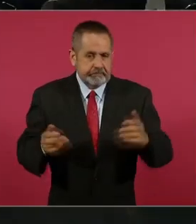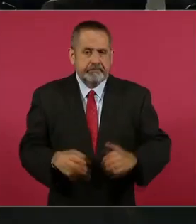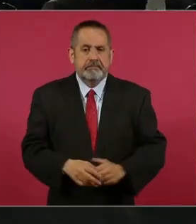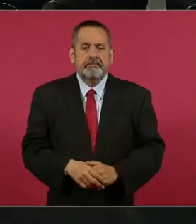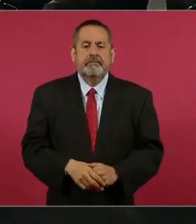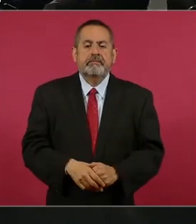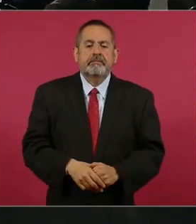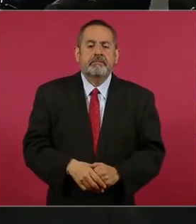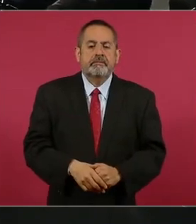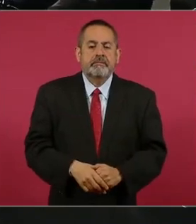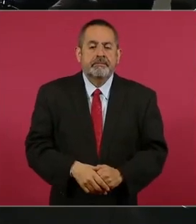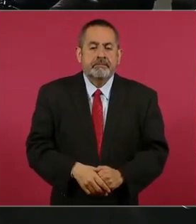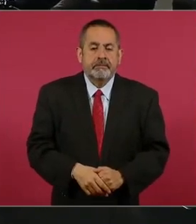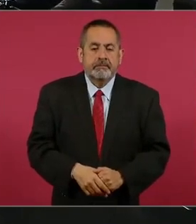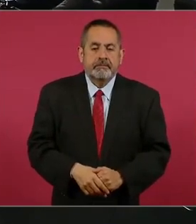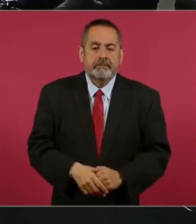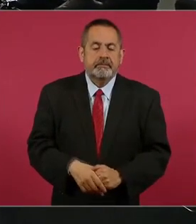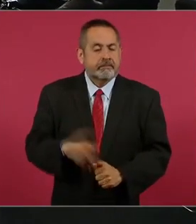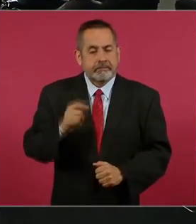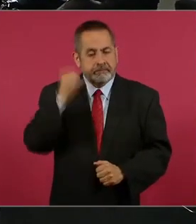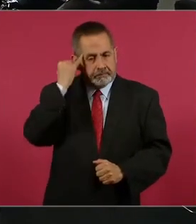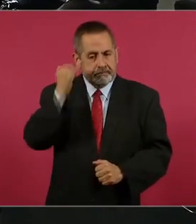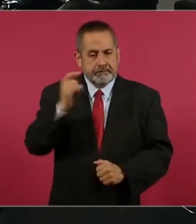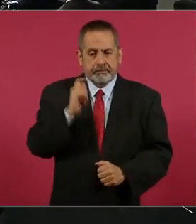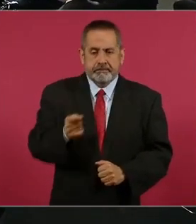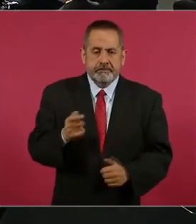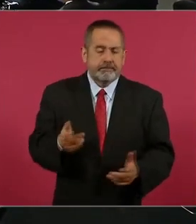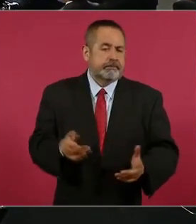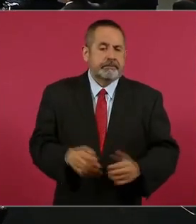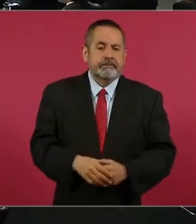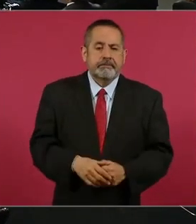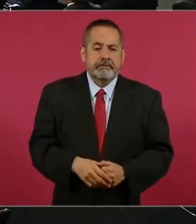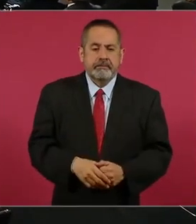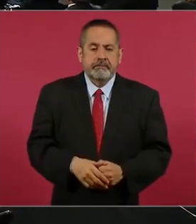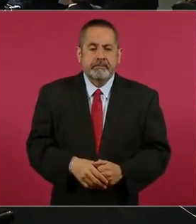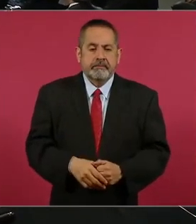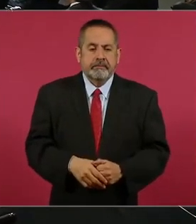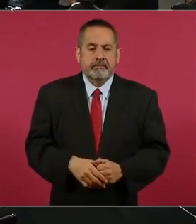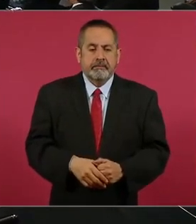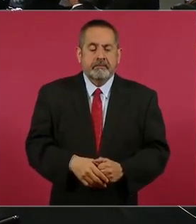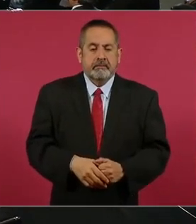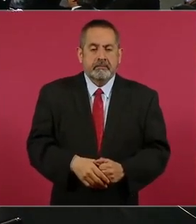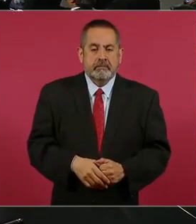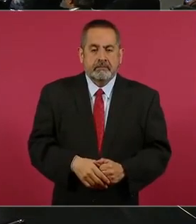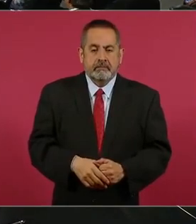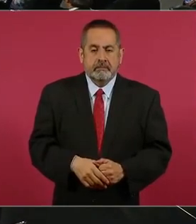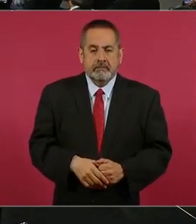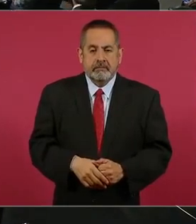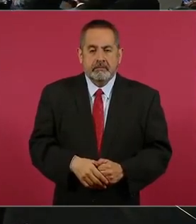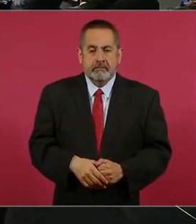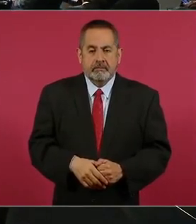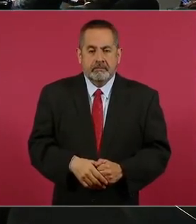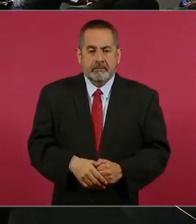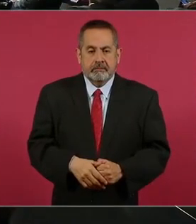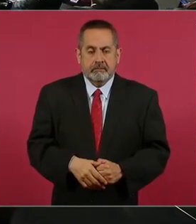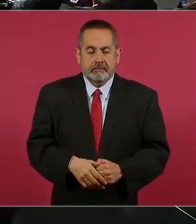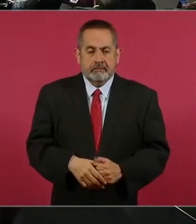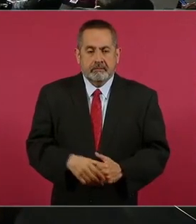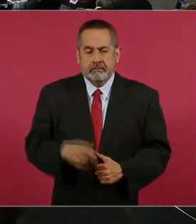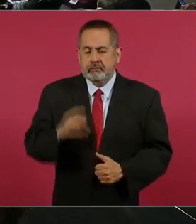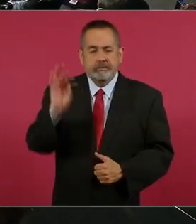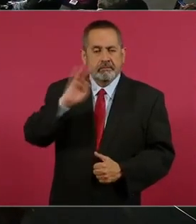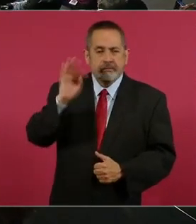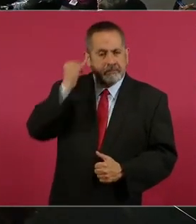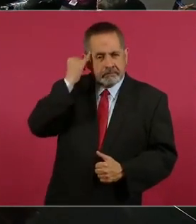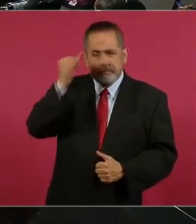Porque imagínense que no podamos en